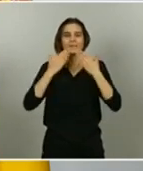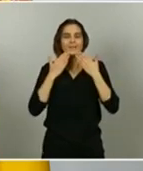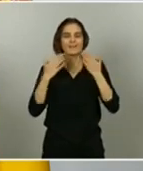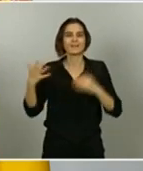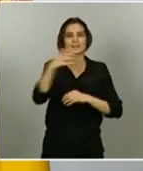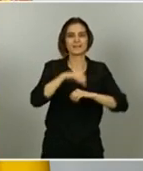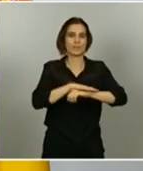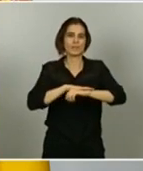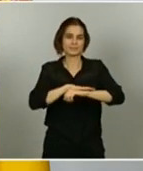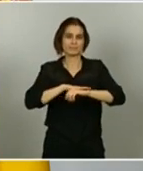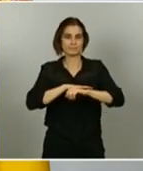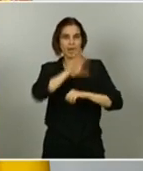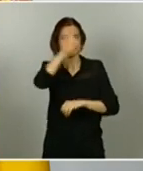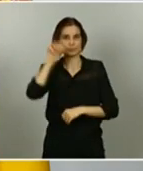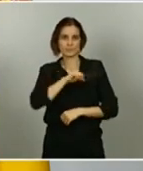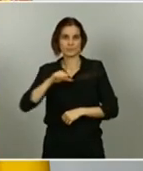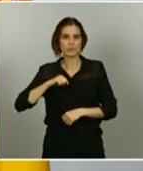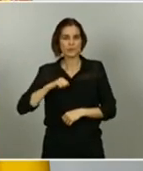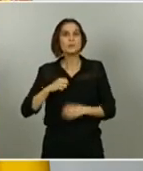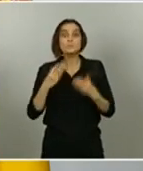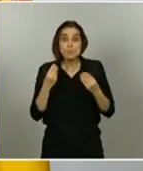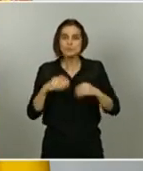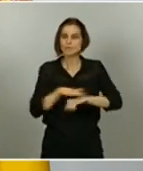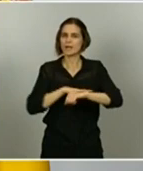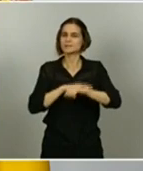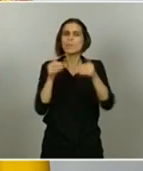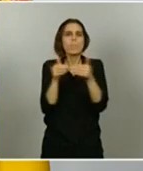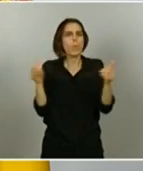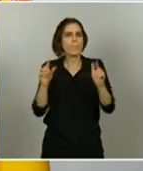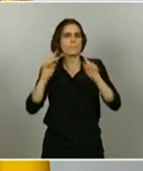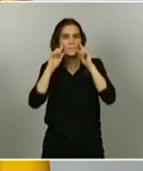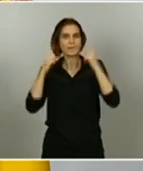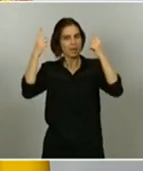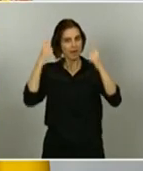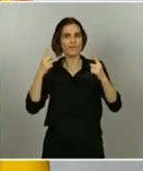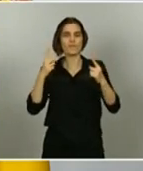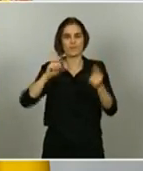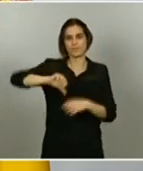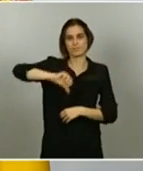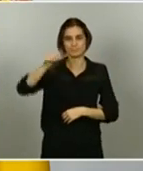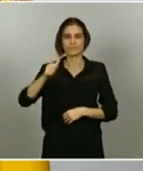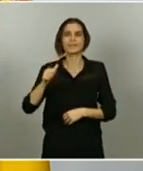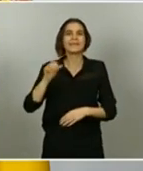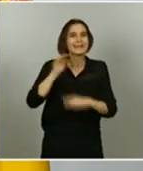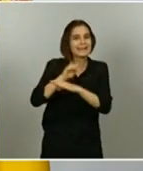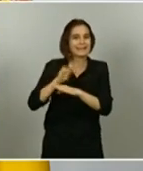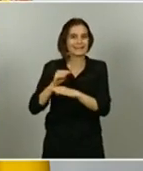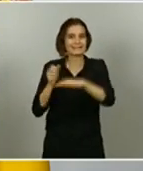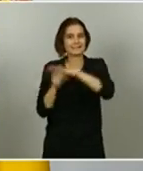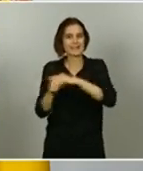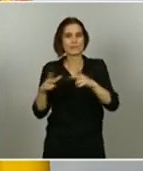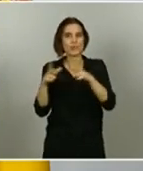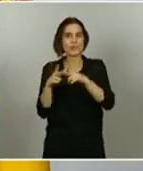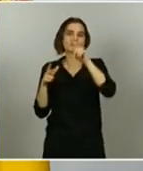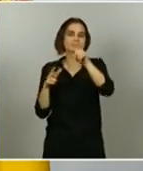autonómicas, muchas de las cuales han sido pioneras a la hora de implementar rentas de inserción social, que han sido una referencia fundamental